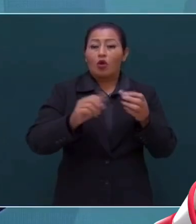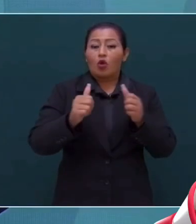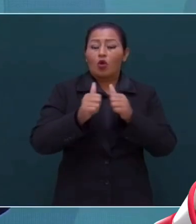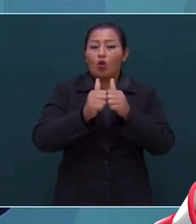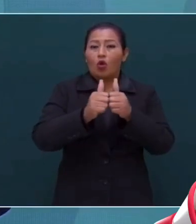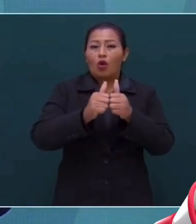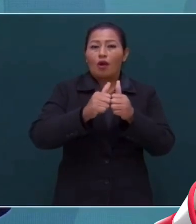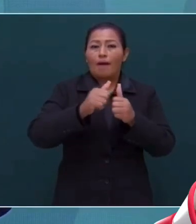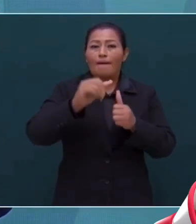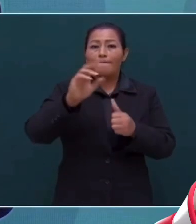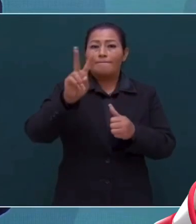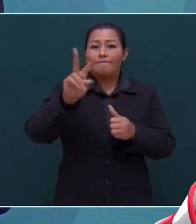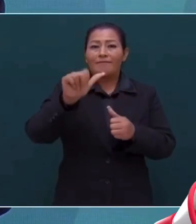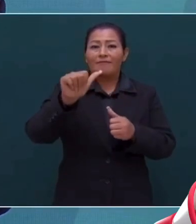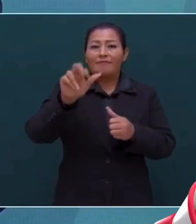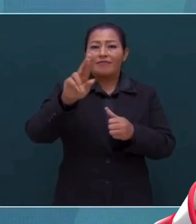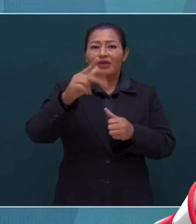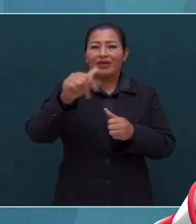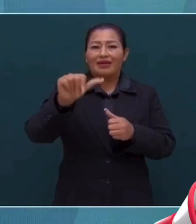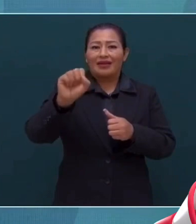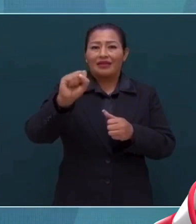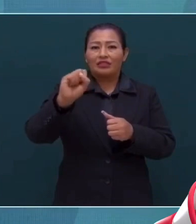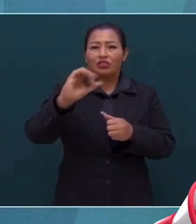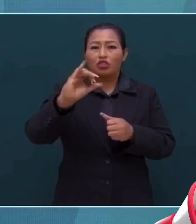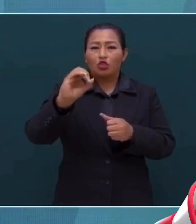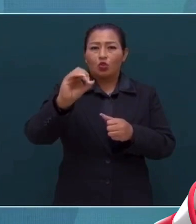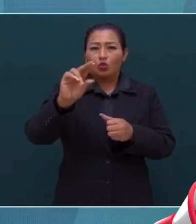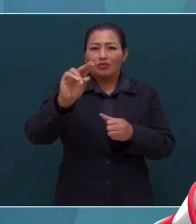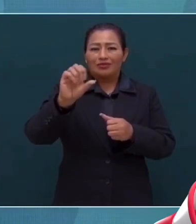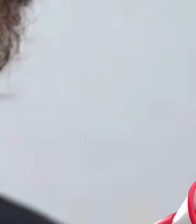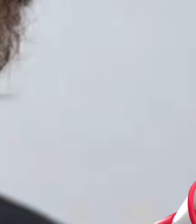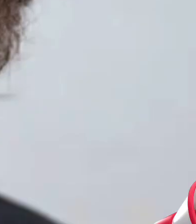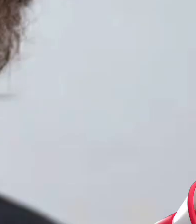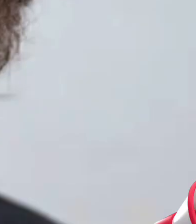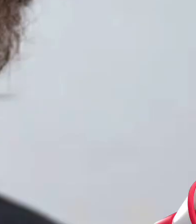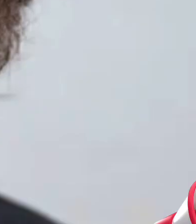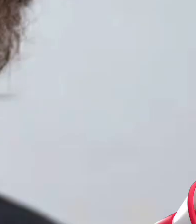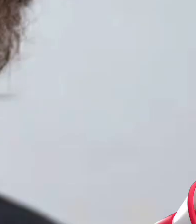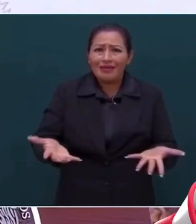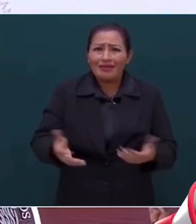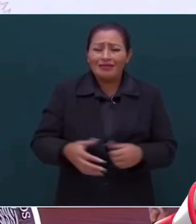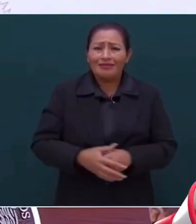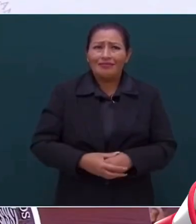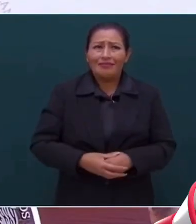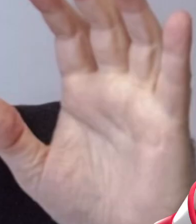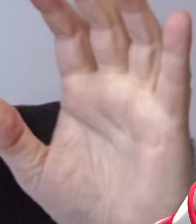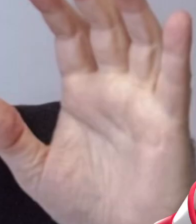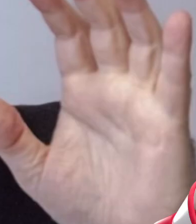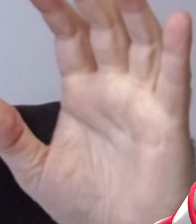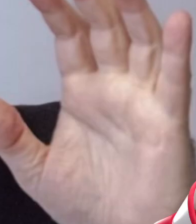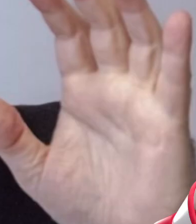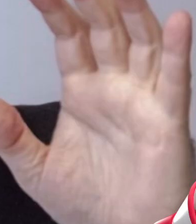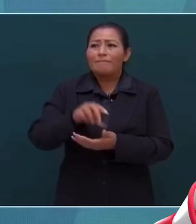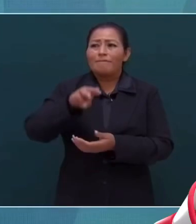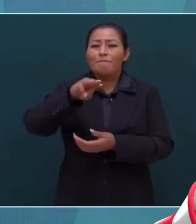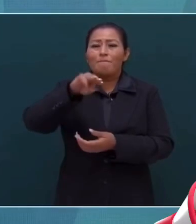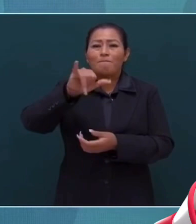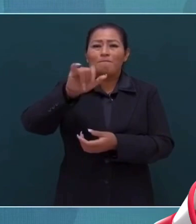otros expresidentes de derecha apoyan a mi ley, mi ley de